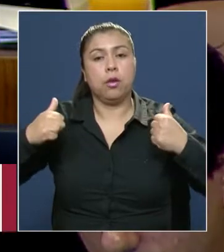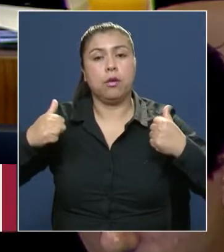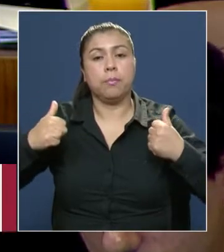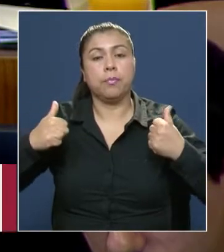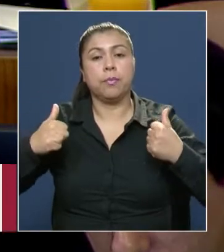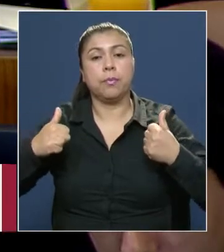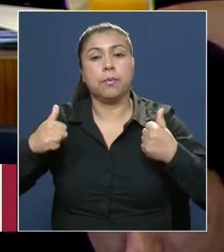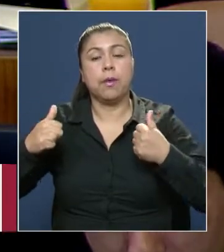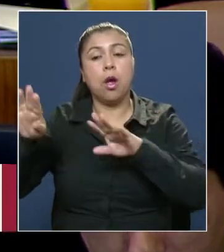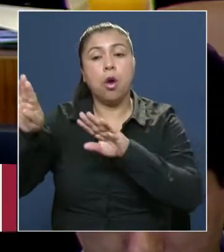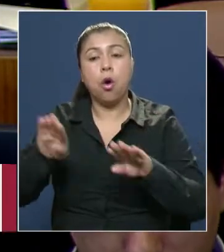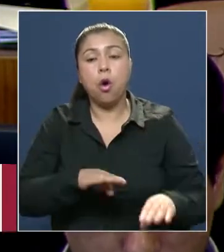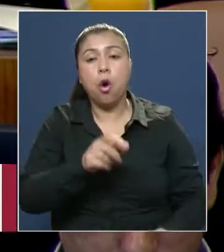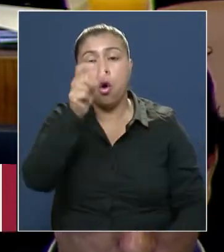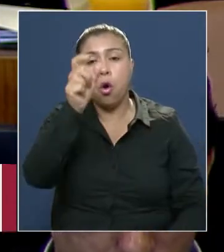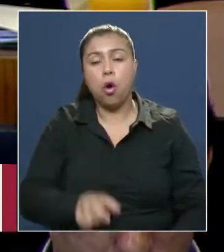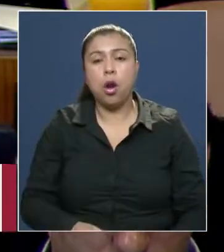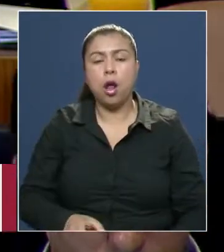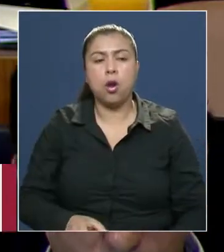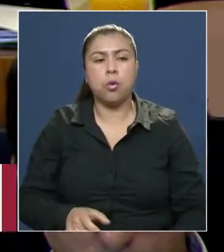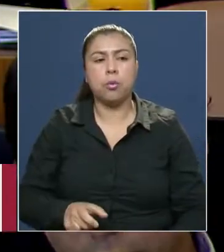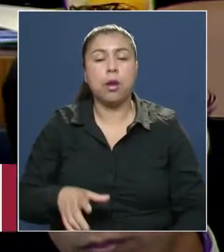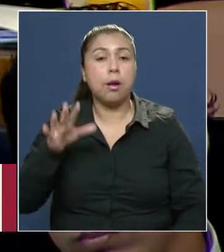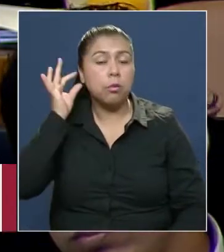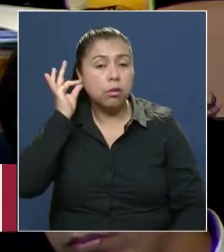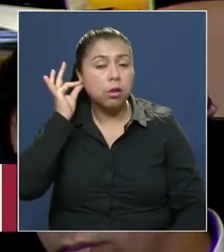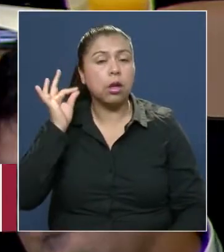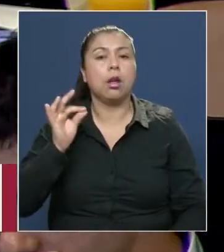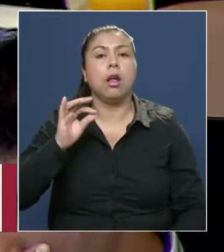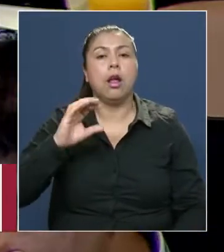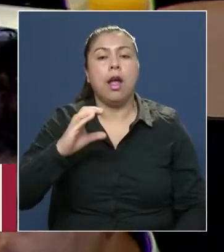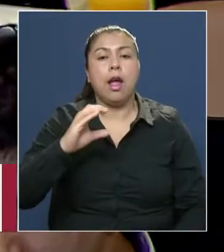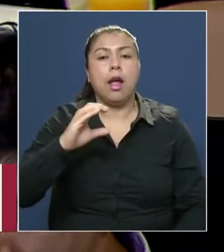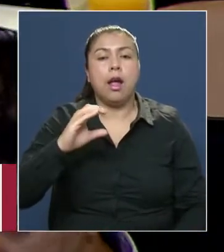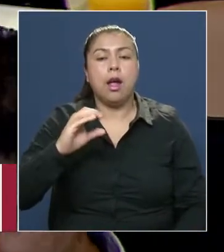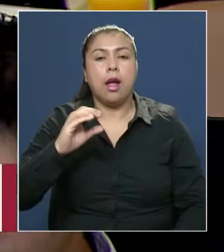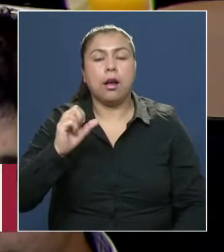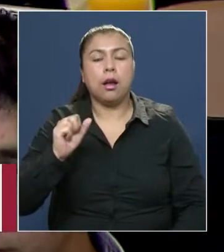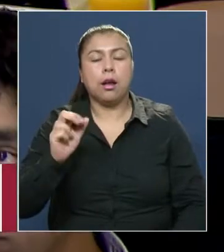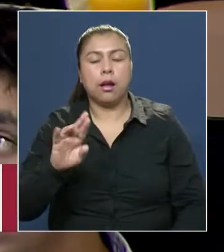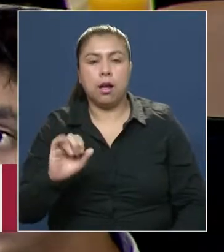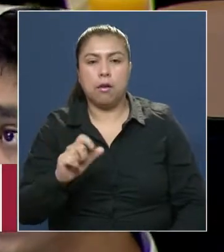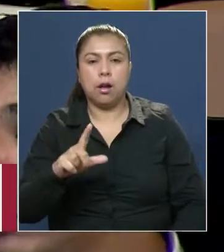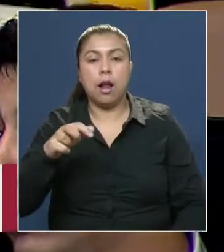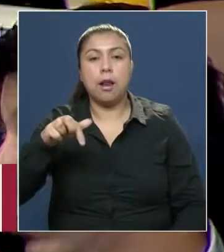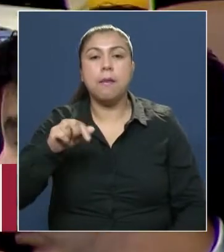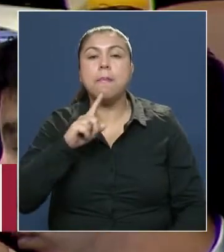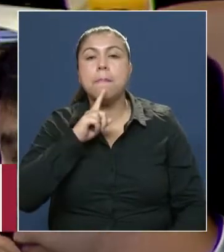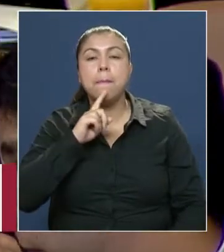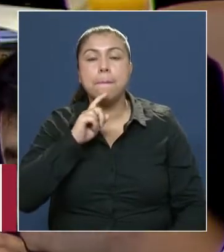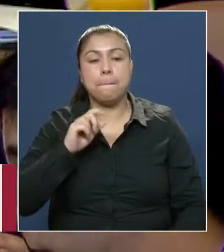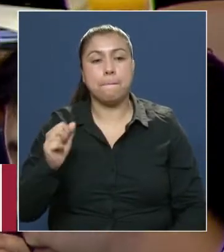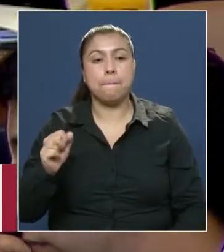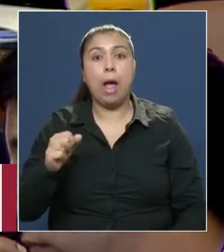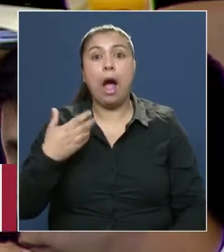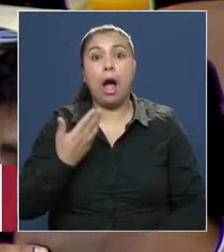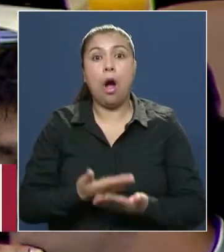alumnas del Liceo Carmela Carvajal de Prat, quienes ahora están consiguiendo fondos,